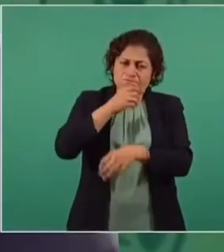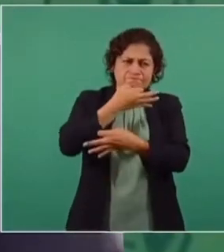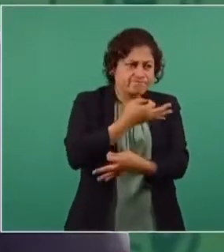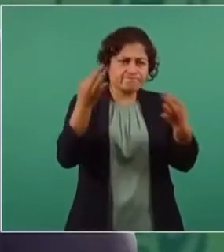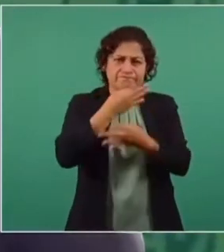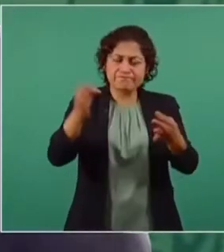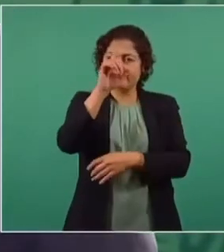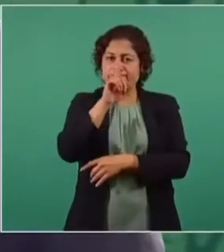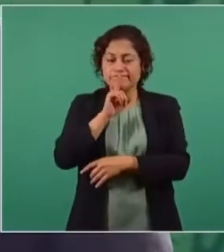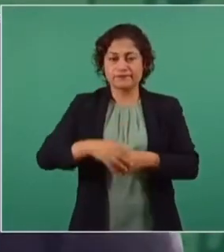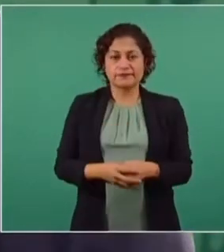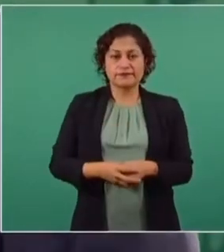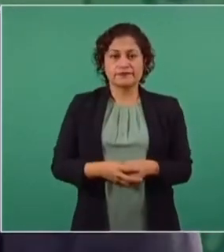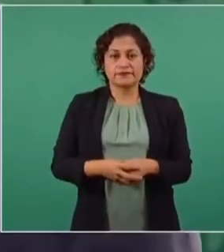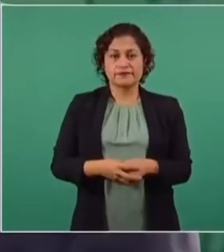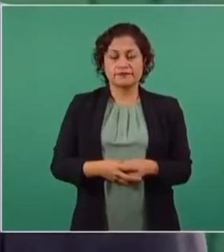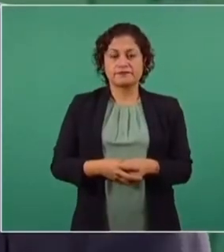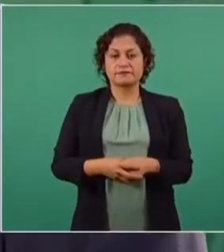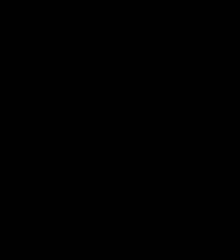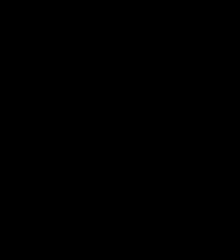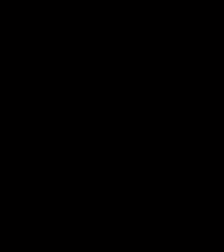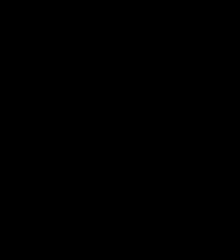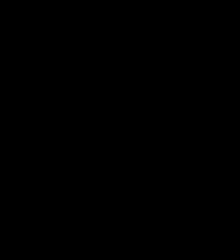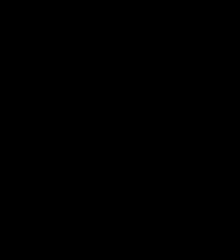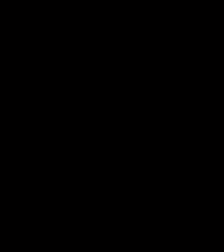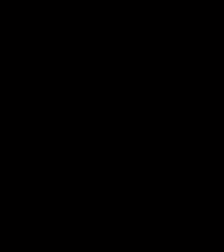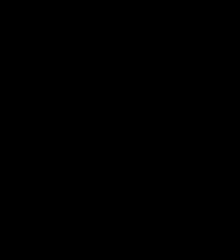de calumnias.